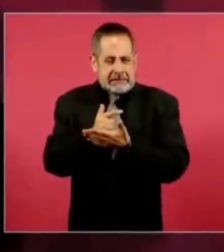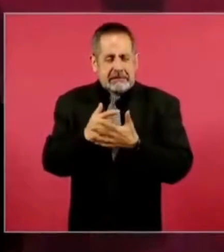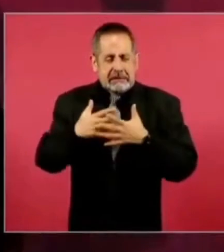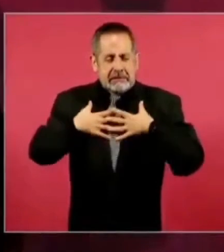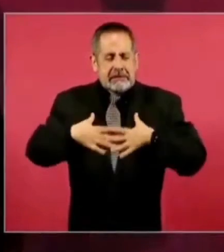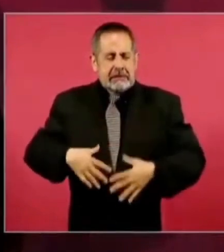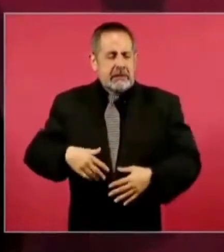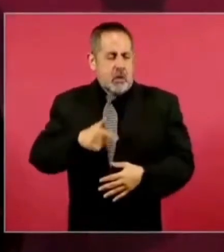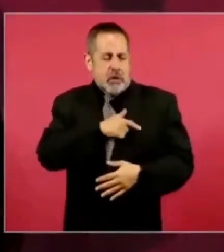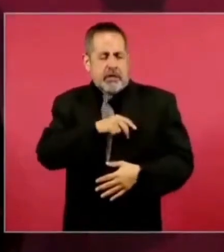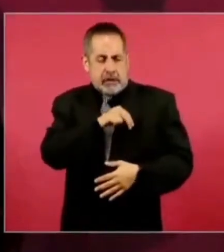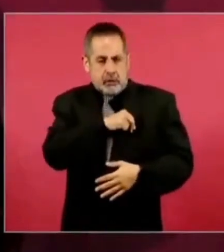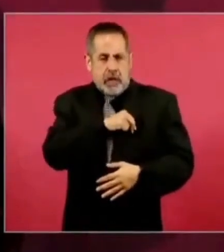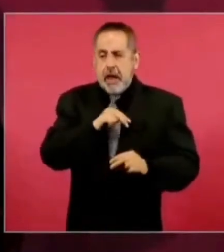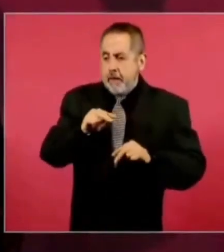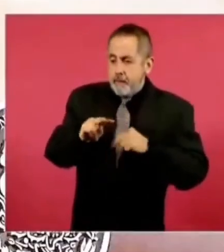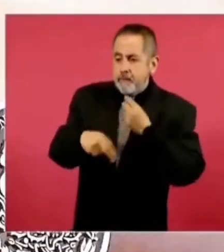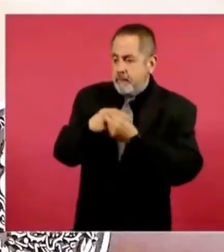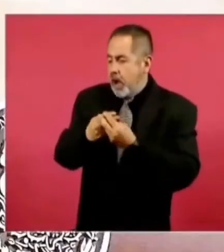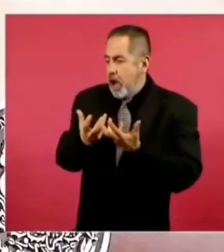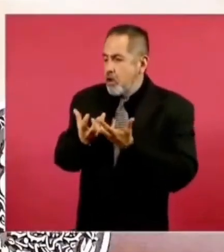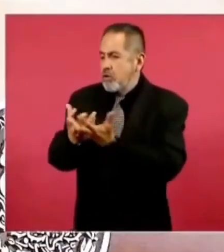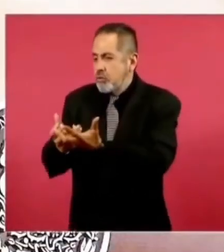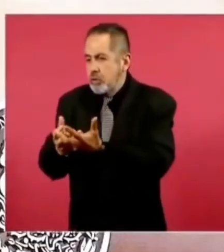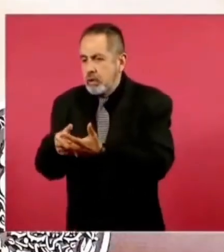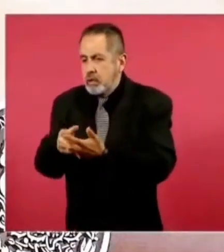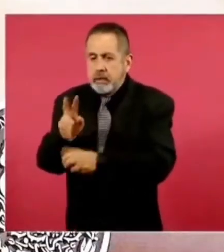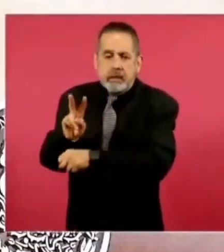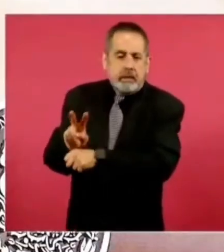que estén tranquilos.